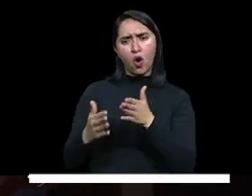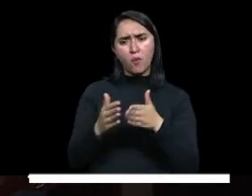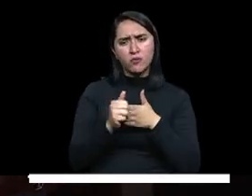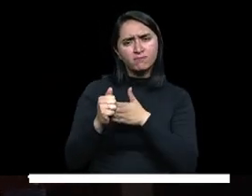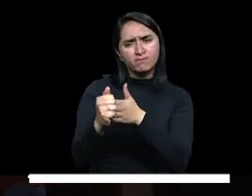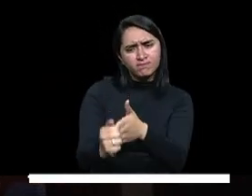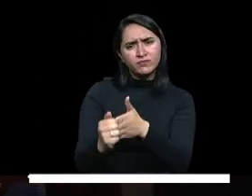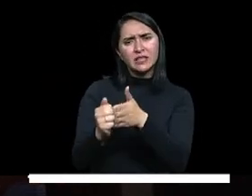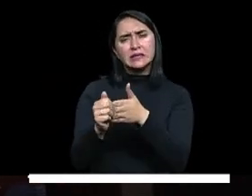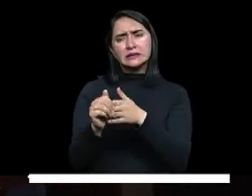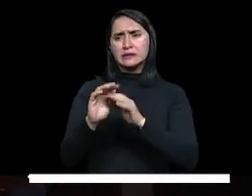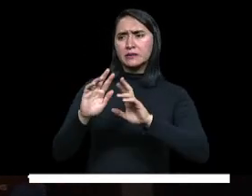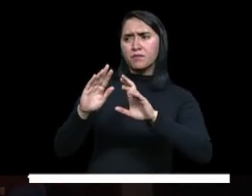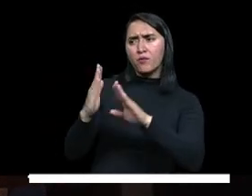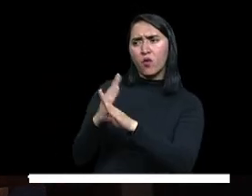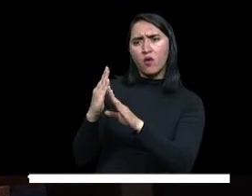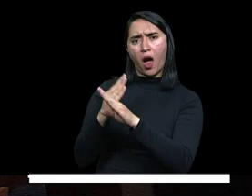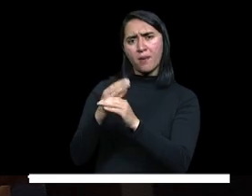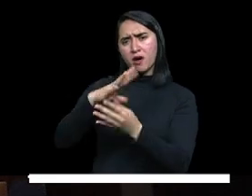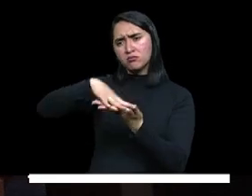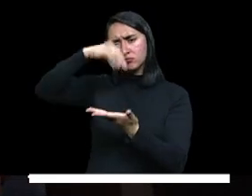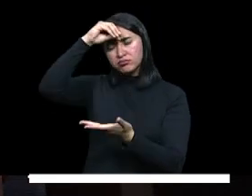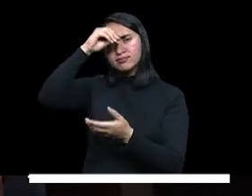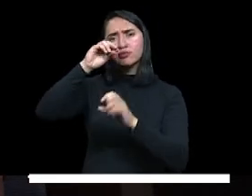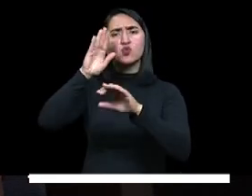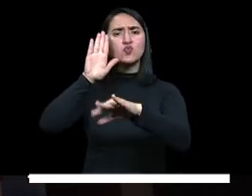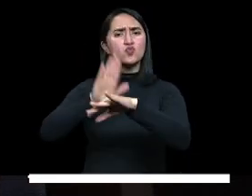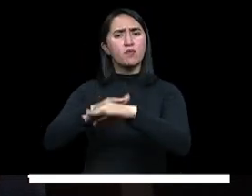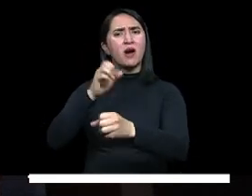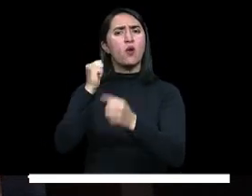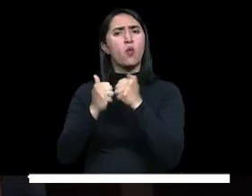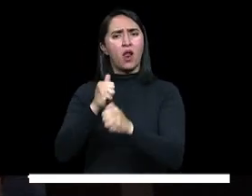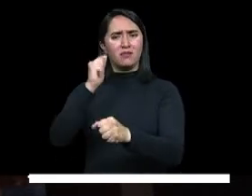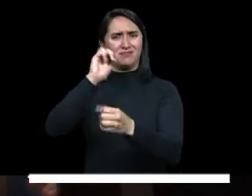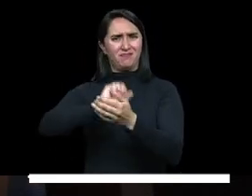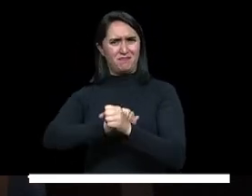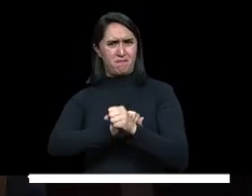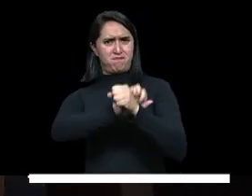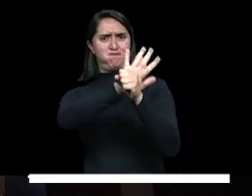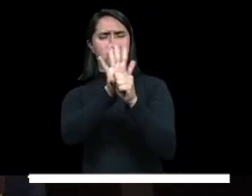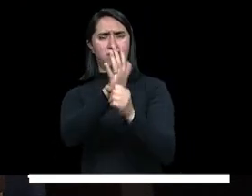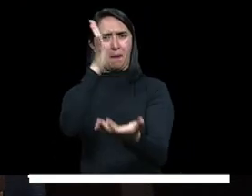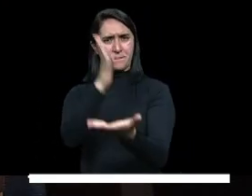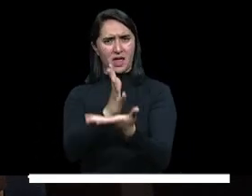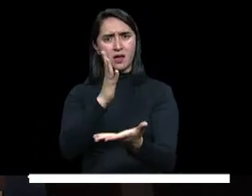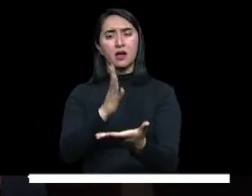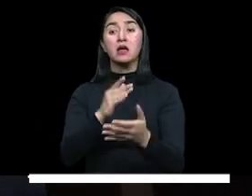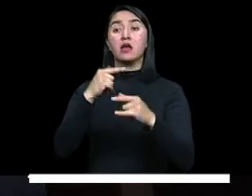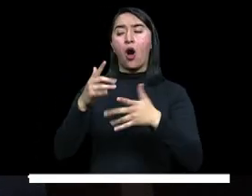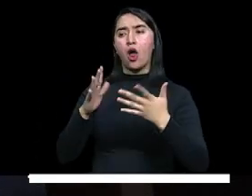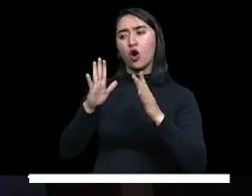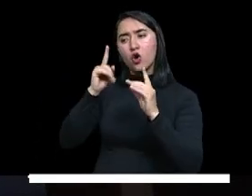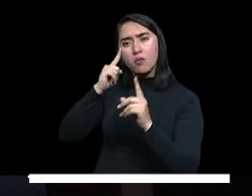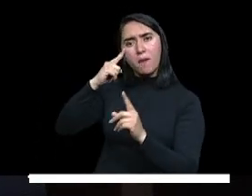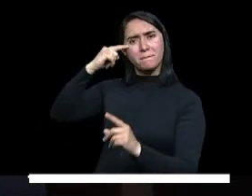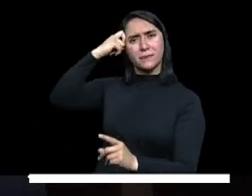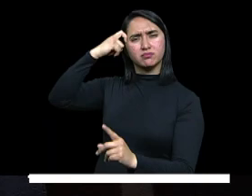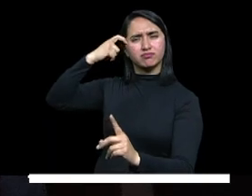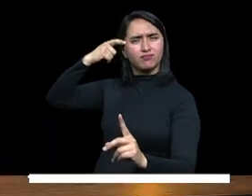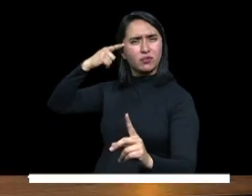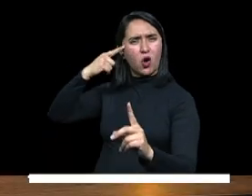afrontar la crisis de aprendizaje ocasionada por la pandemia y establecer metas comunes que incorporen enfoques